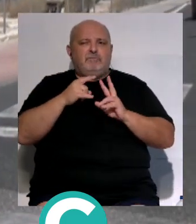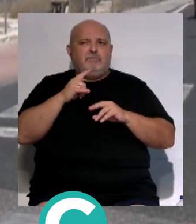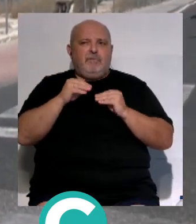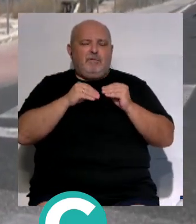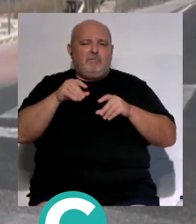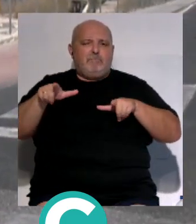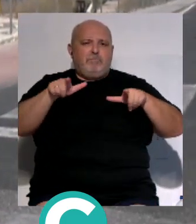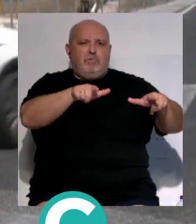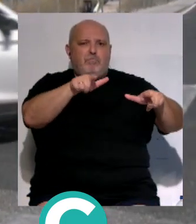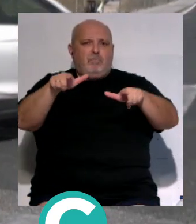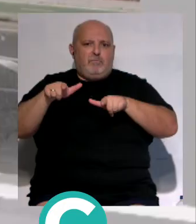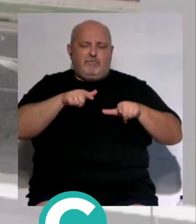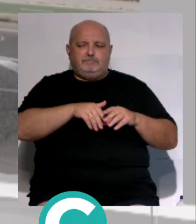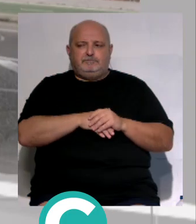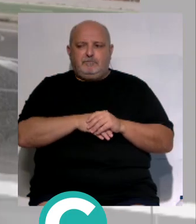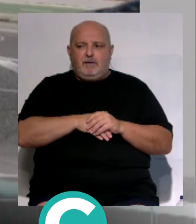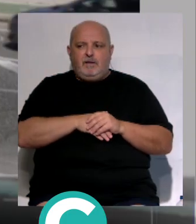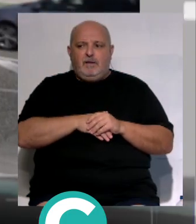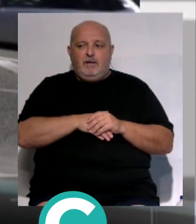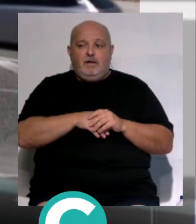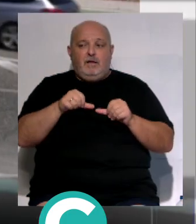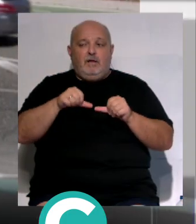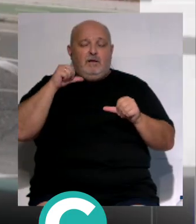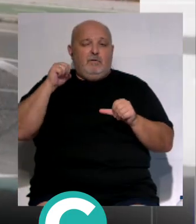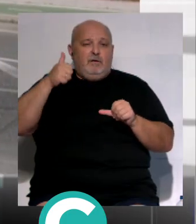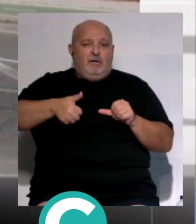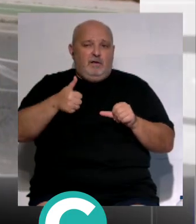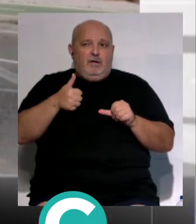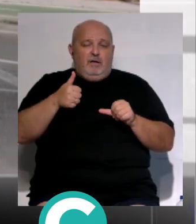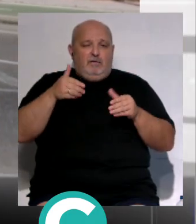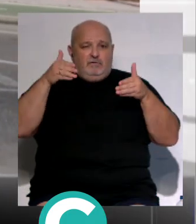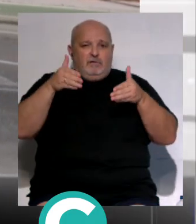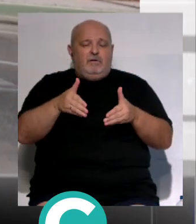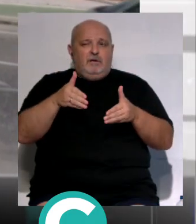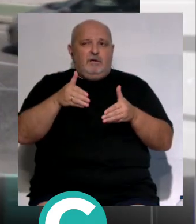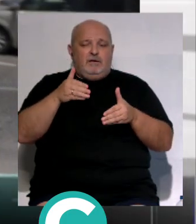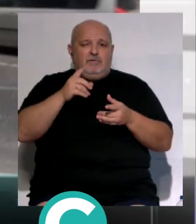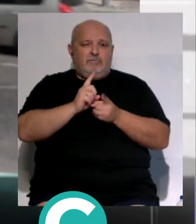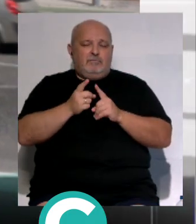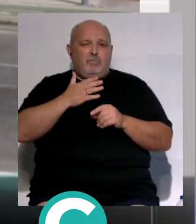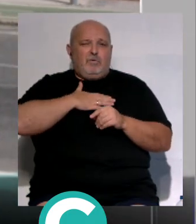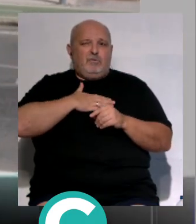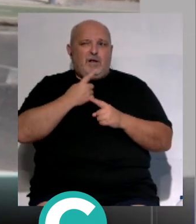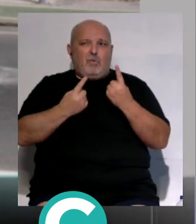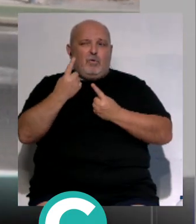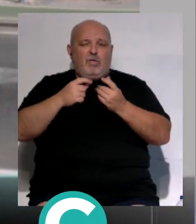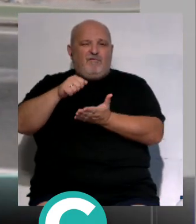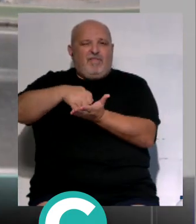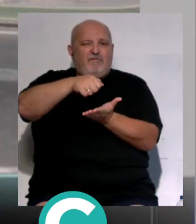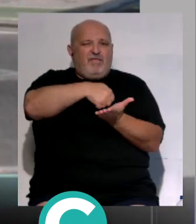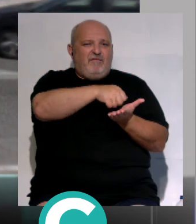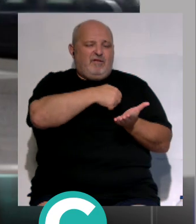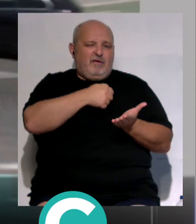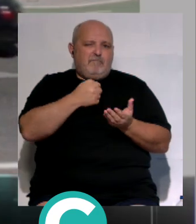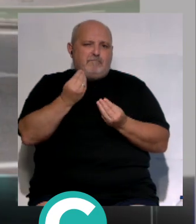reparcelación de los terrenos. Venimos durante mucho tiempo concentrando la titularidad, las propiedades de esos espacios para poder